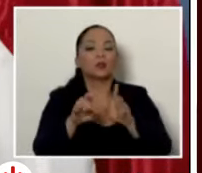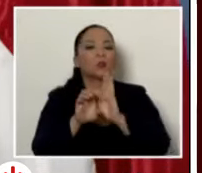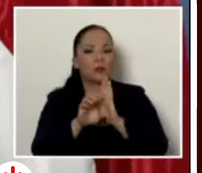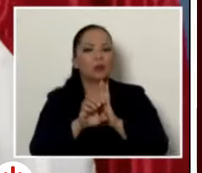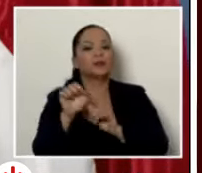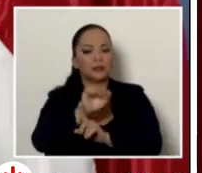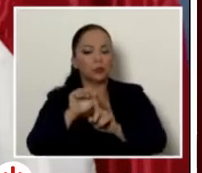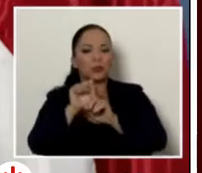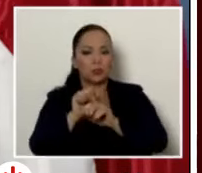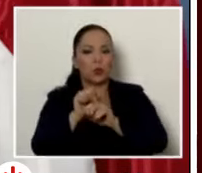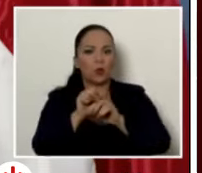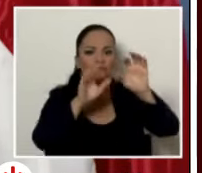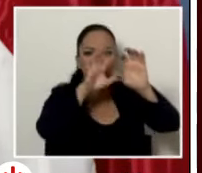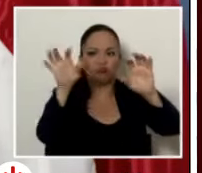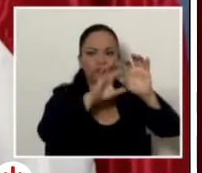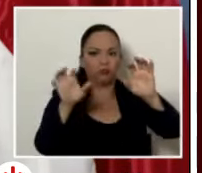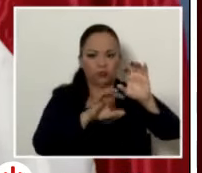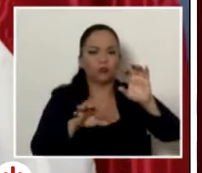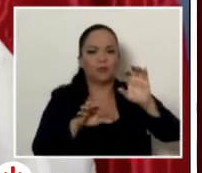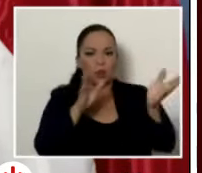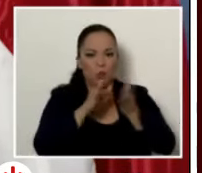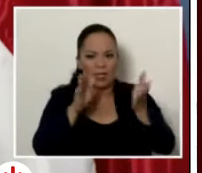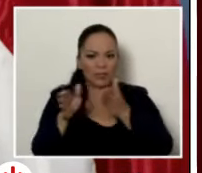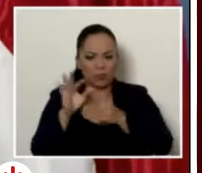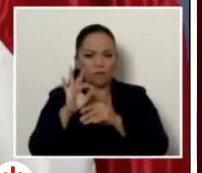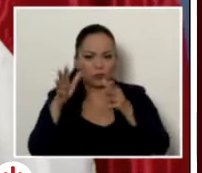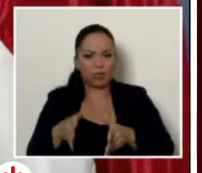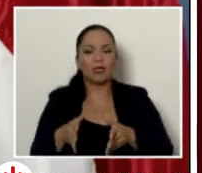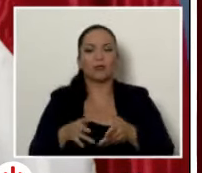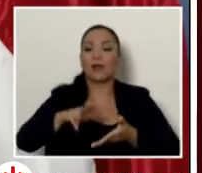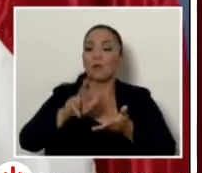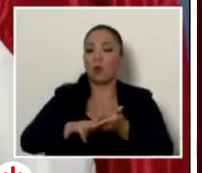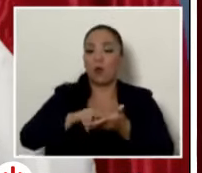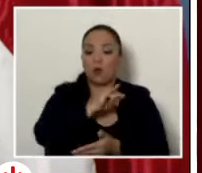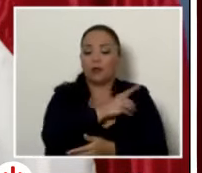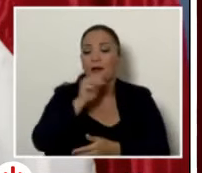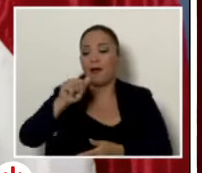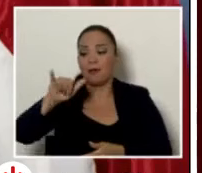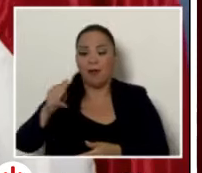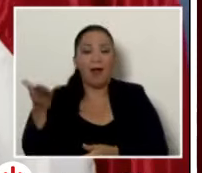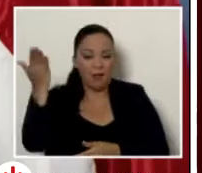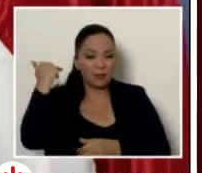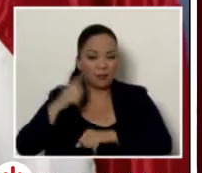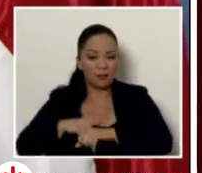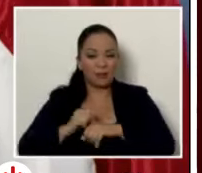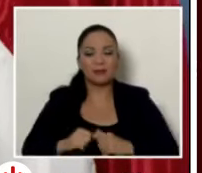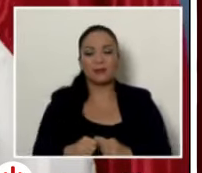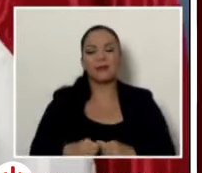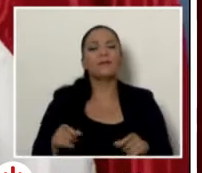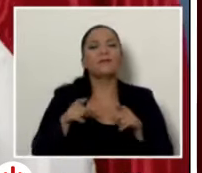organizativa y legal que aprobó la Junta Directiva del AIA en aquel momento, y que han